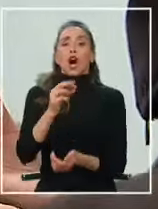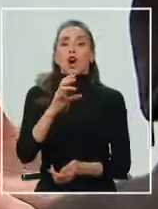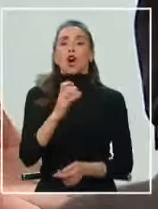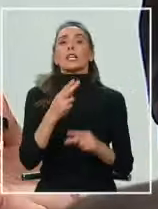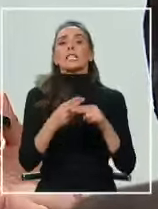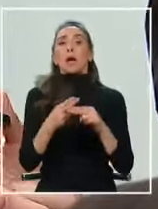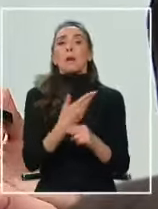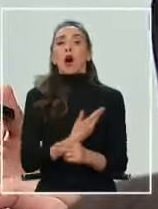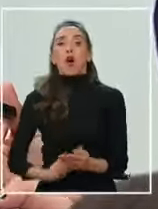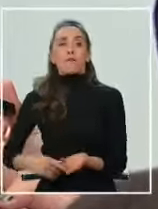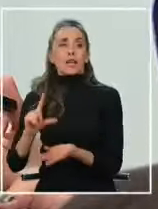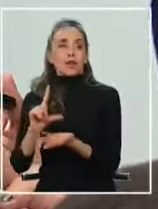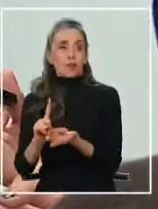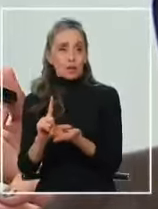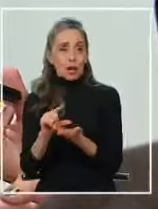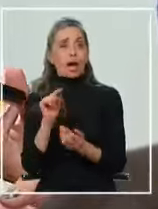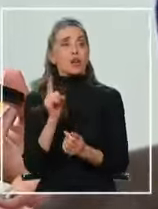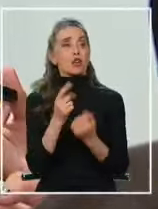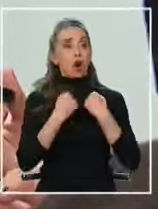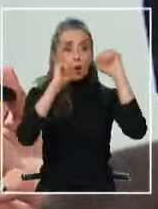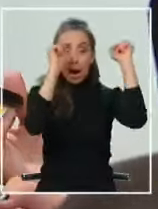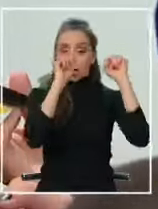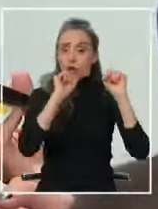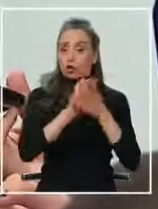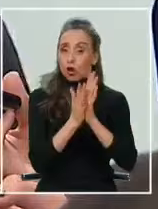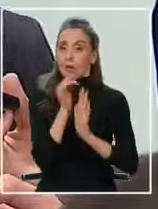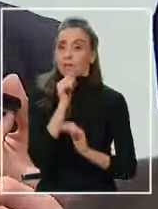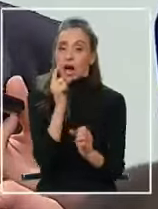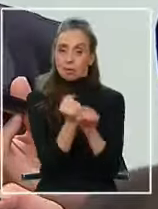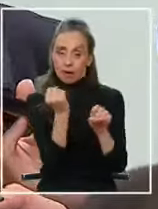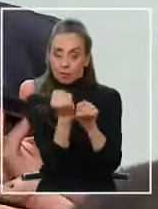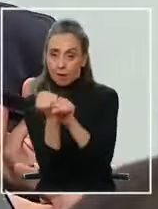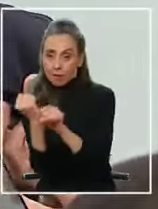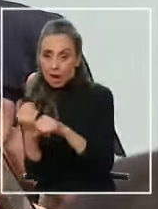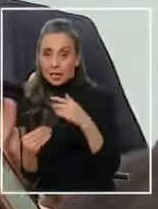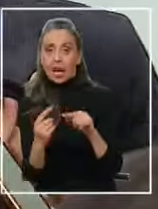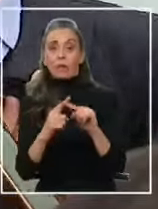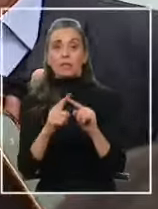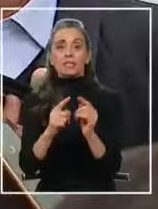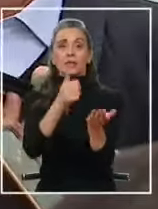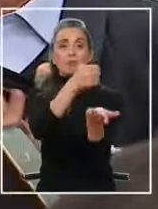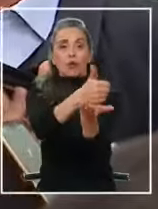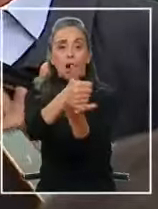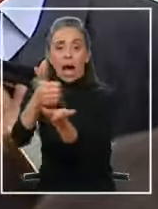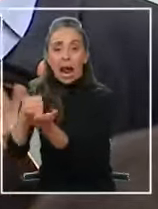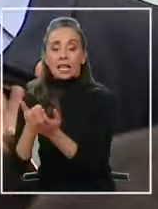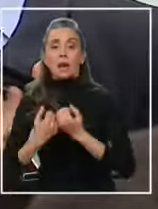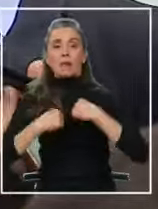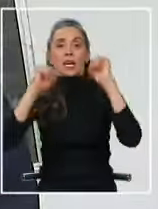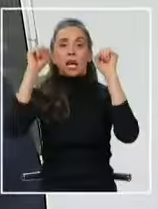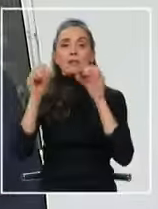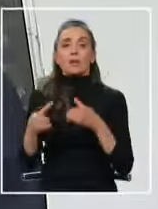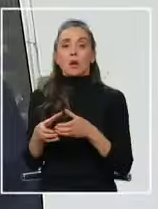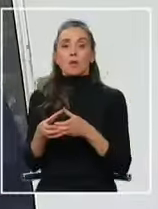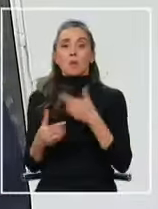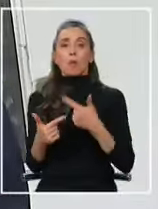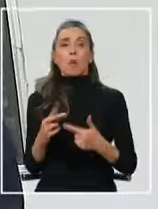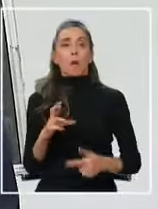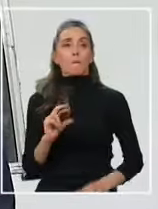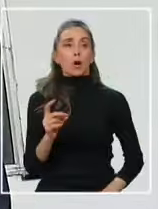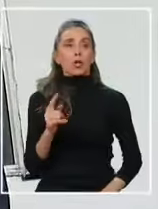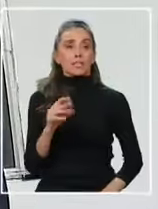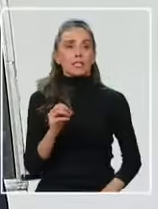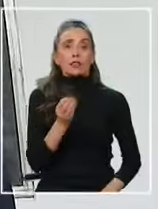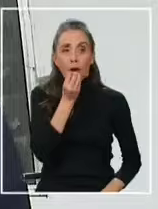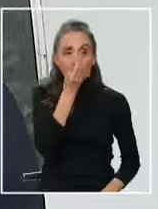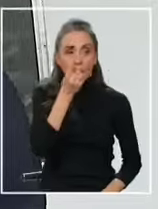todavía. Yo creo que hoy día lo que hay que hacer es trabajar para que las distintas alcaldías queden en mano el progresismo. Peñalén, la